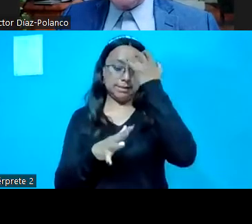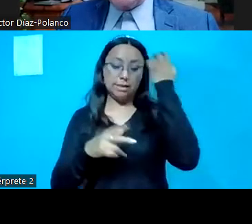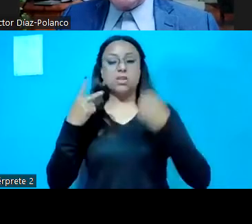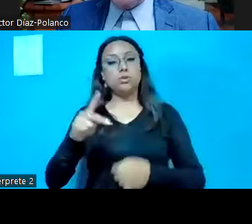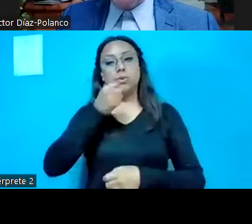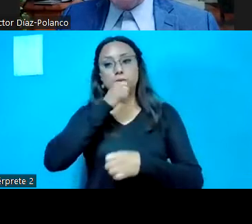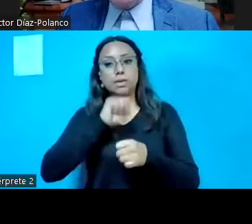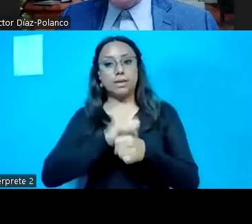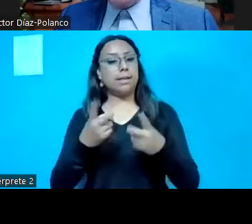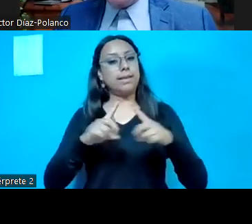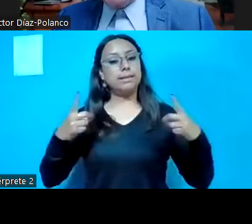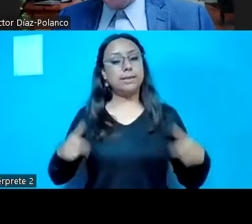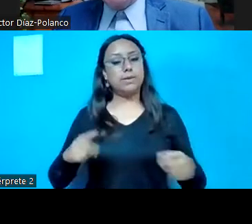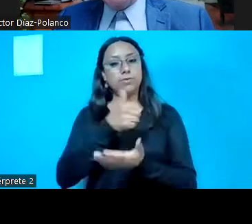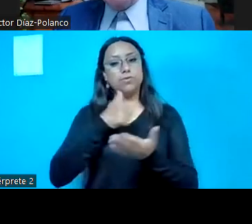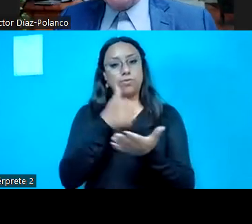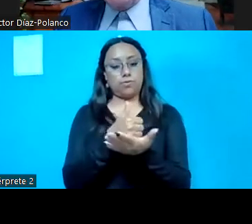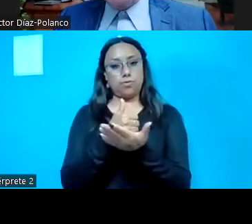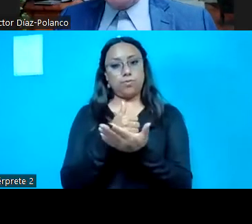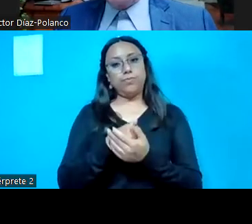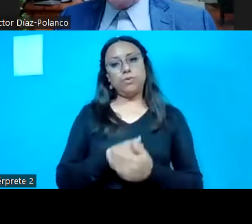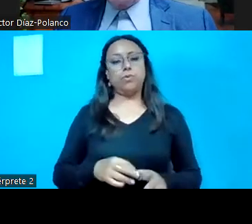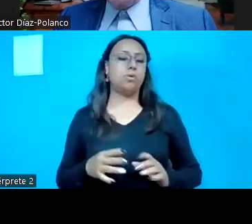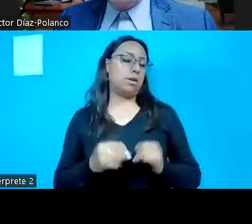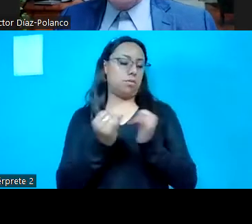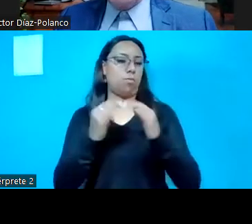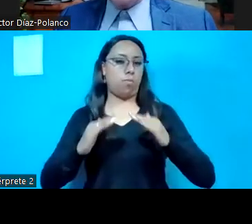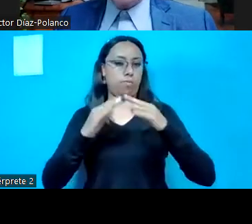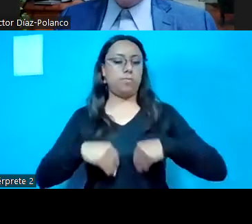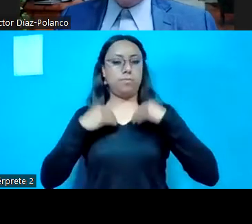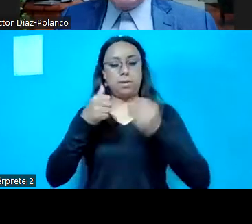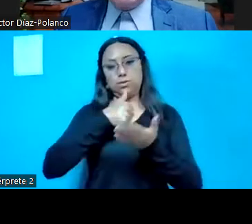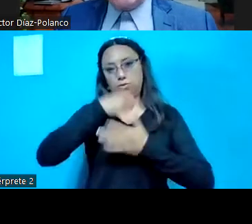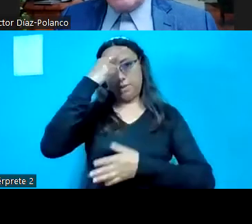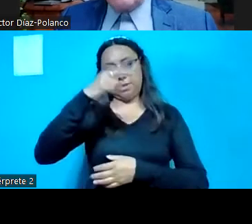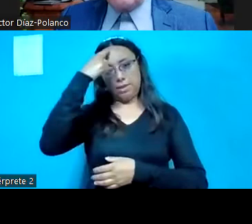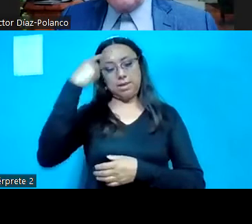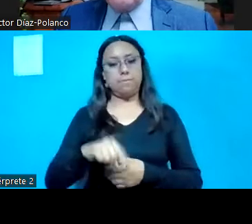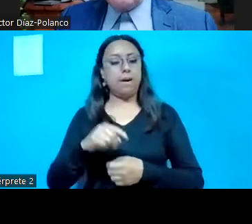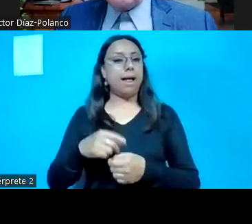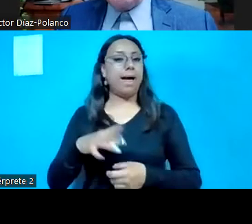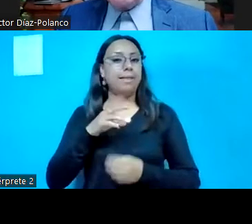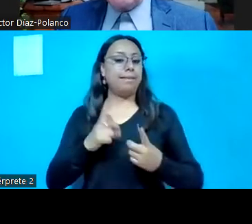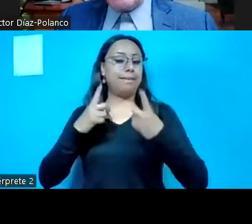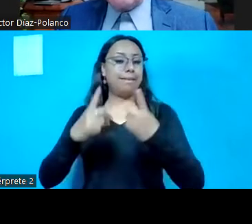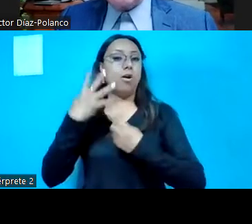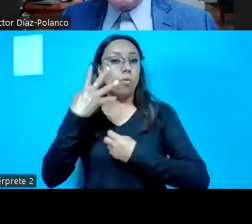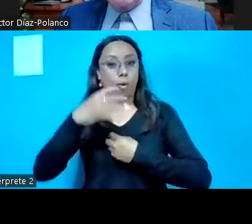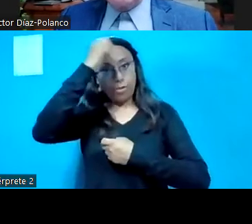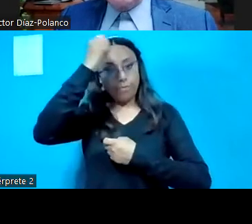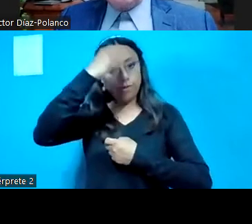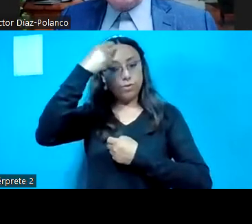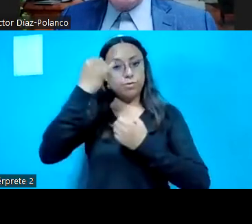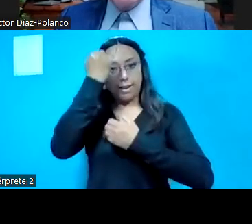Desarrollo Urbano y Vivienda de la Ciudad de México, mediante el cual remite cuatro opiniones a iniciativas ciudadanas